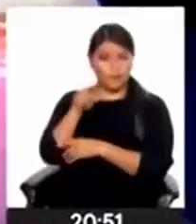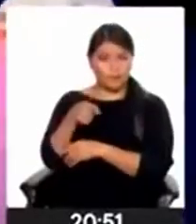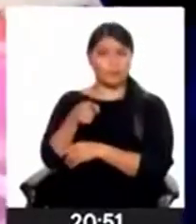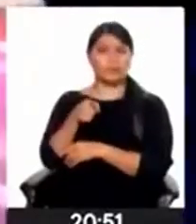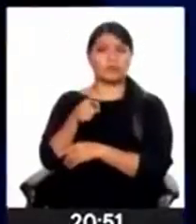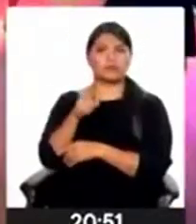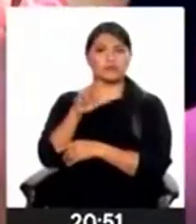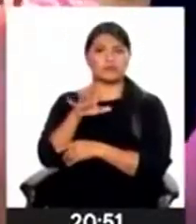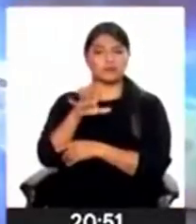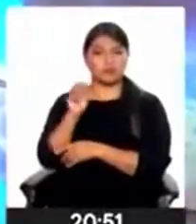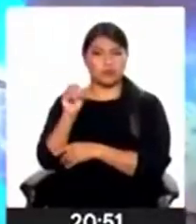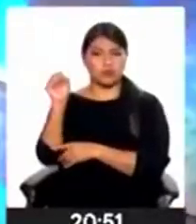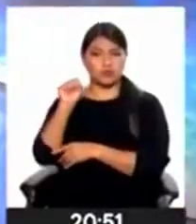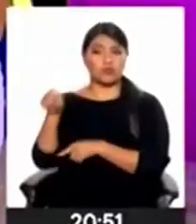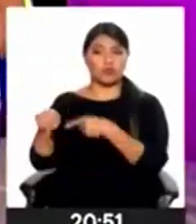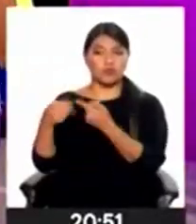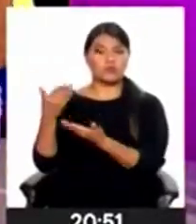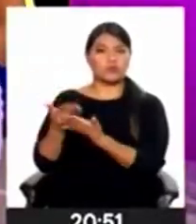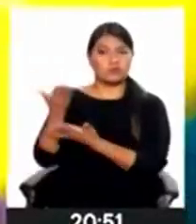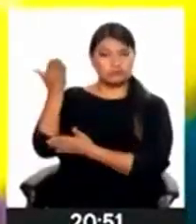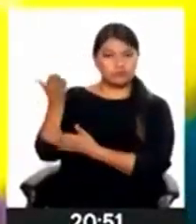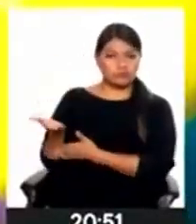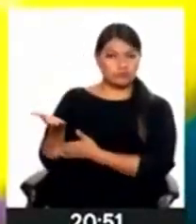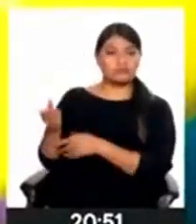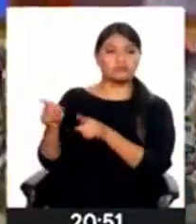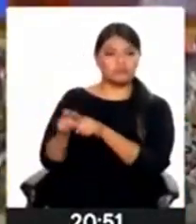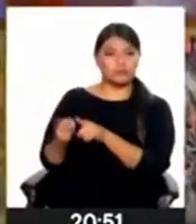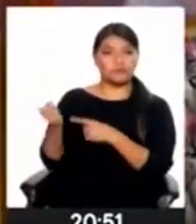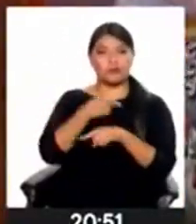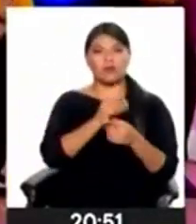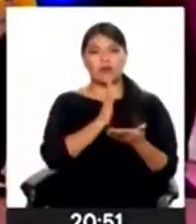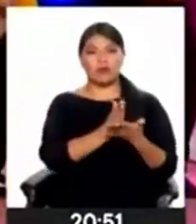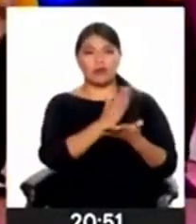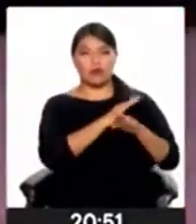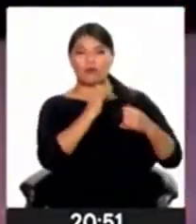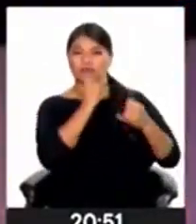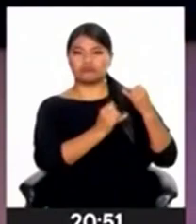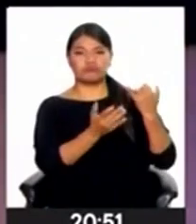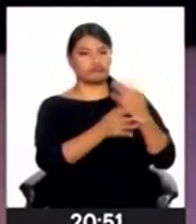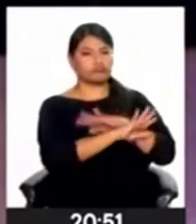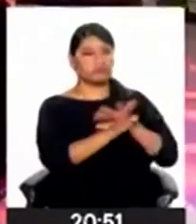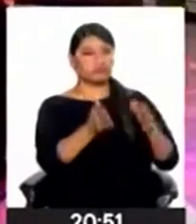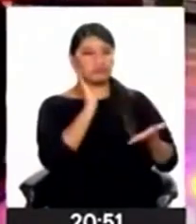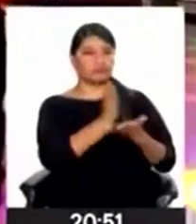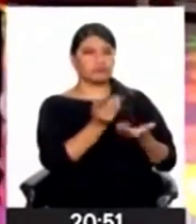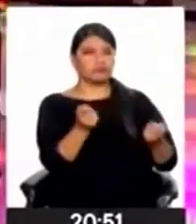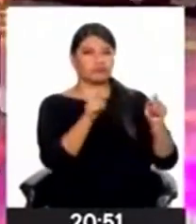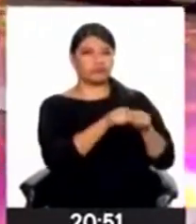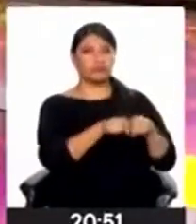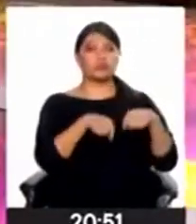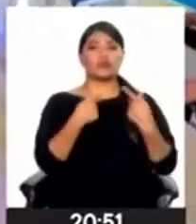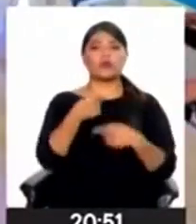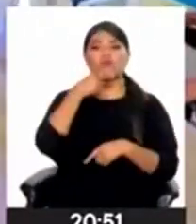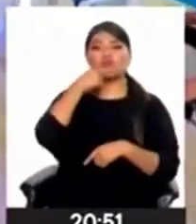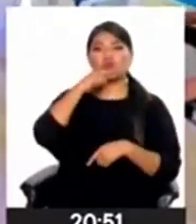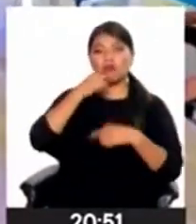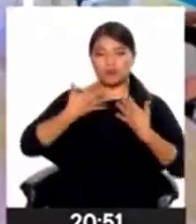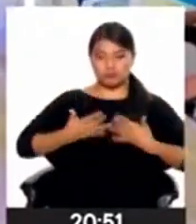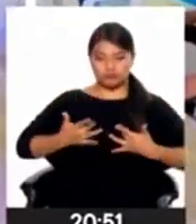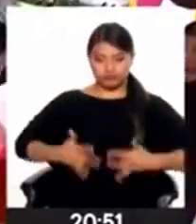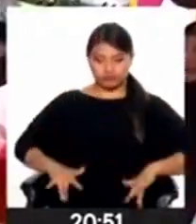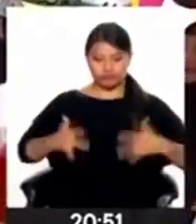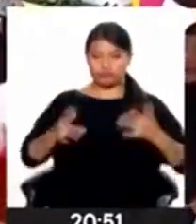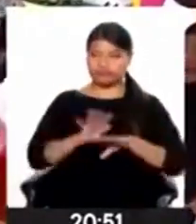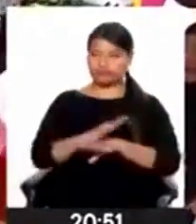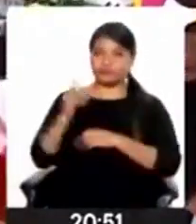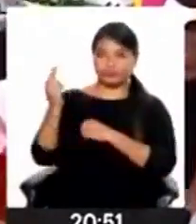soles. Este medio de comunicación también fue recientemente sancionado por difundir imágenes de menores de edad en